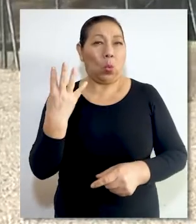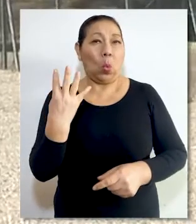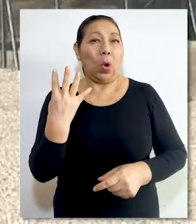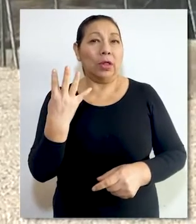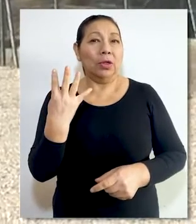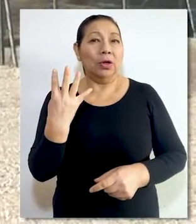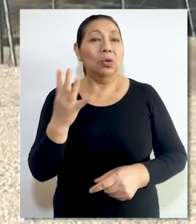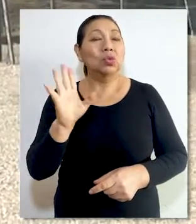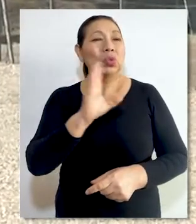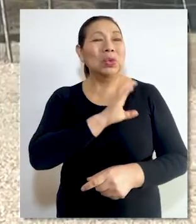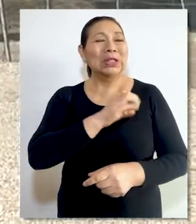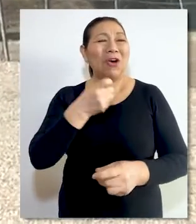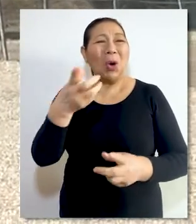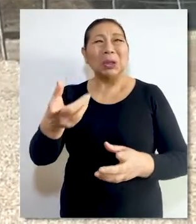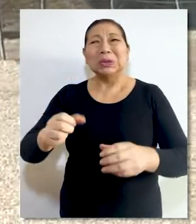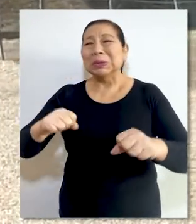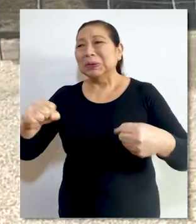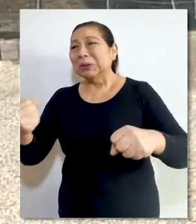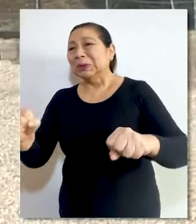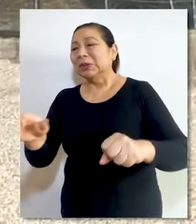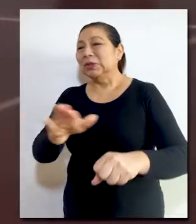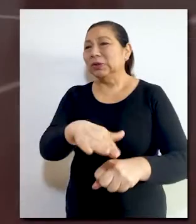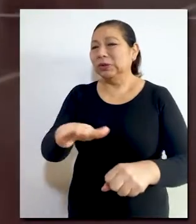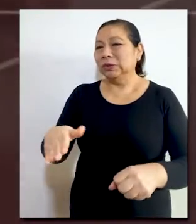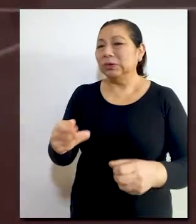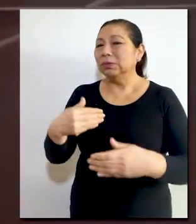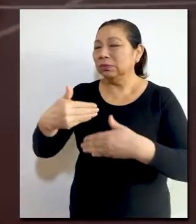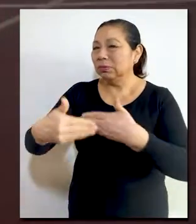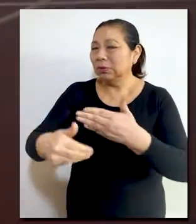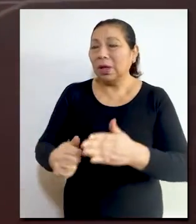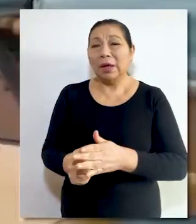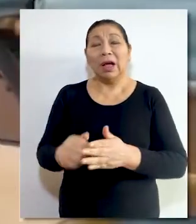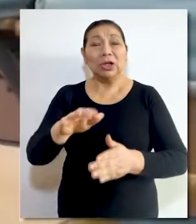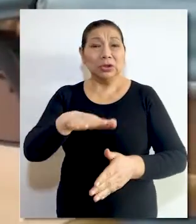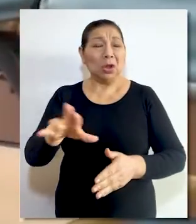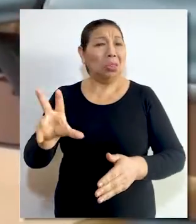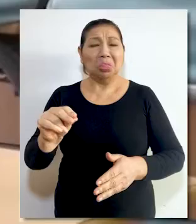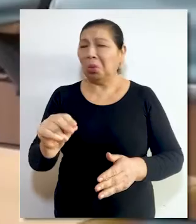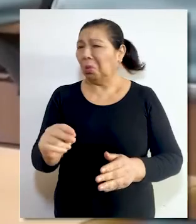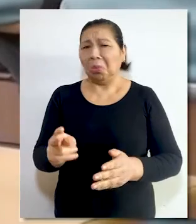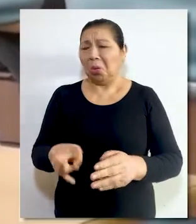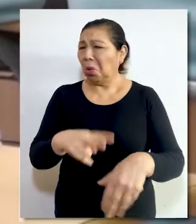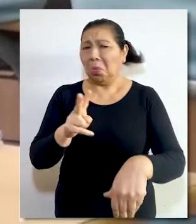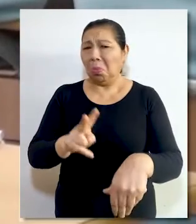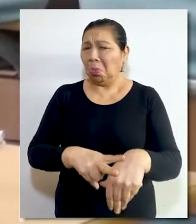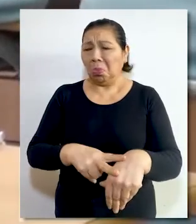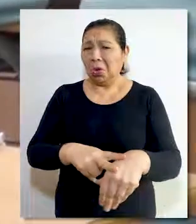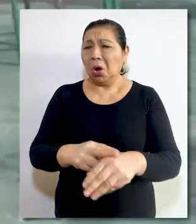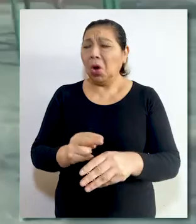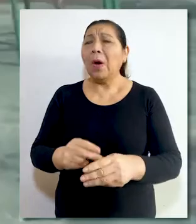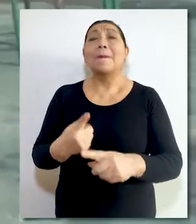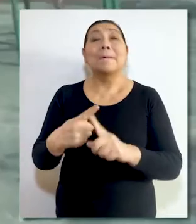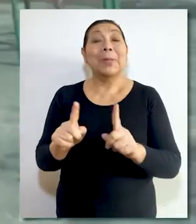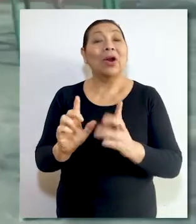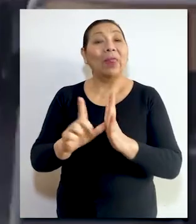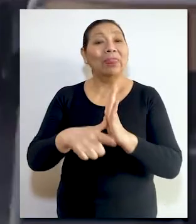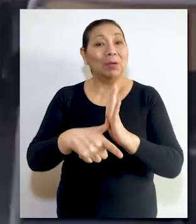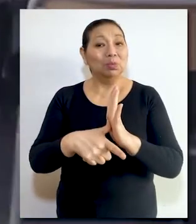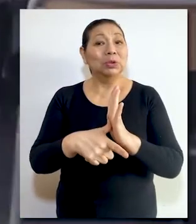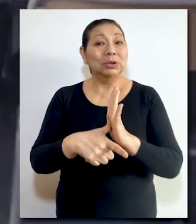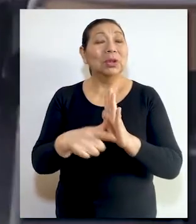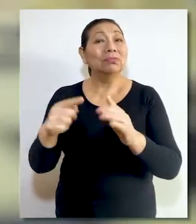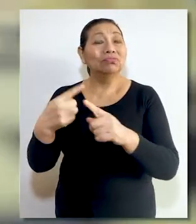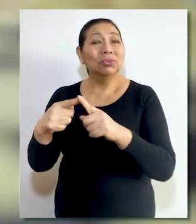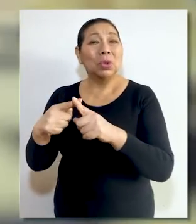tenía cuatro años por conducta agresiva por un plazo indeterminado. Al comienzo el niño no presentó ningún problema de conducta, pero